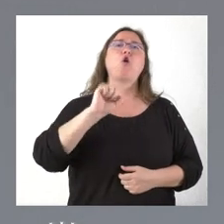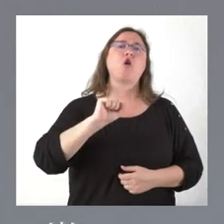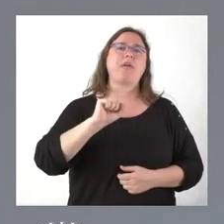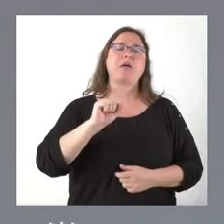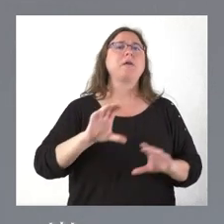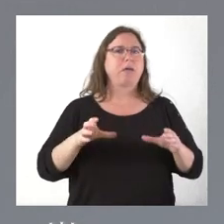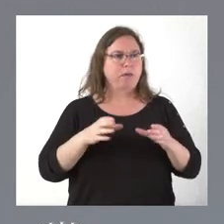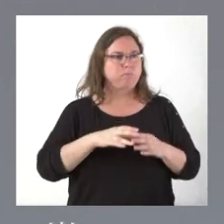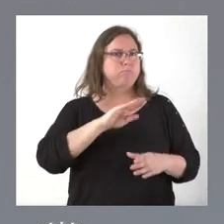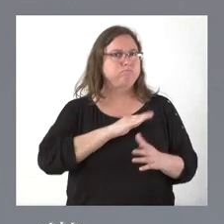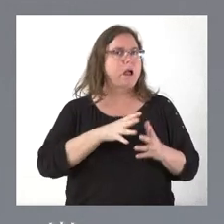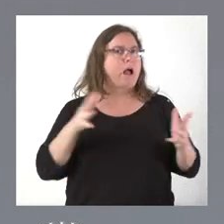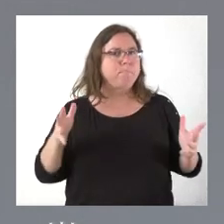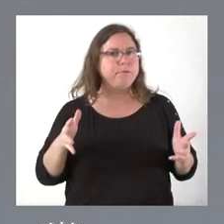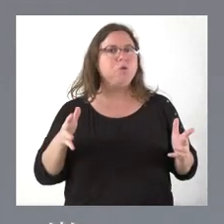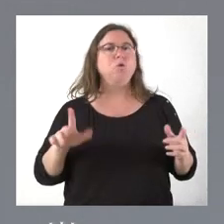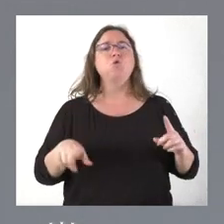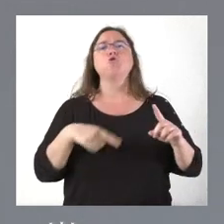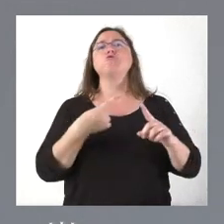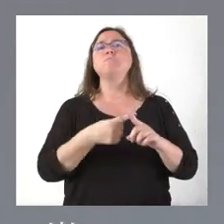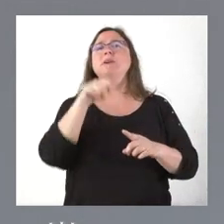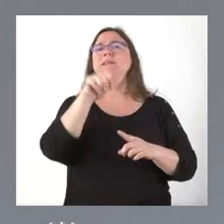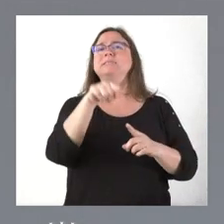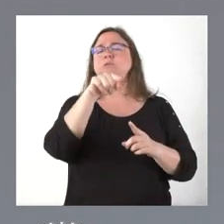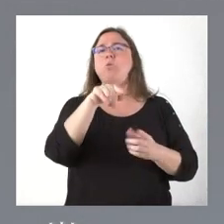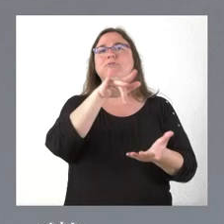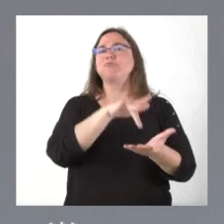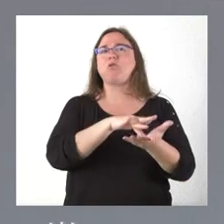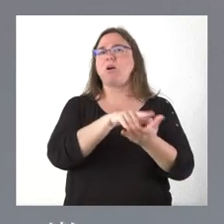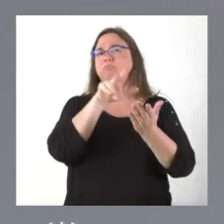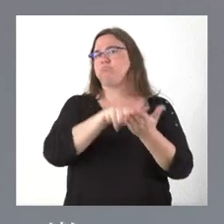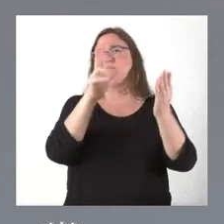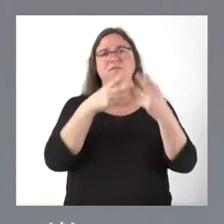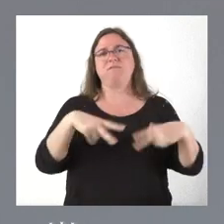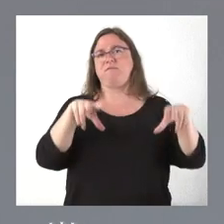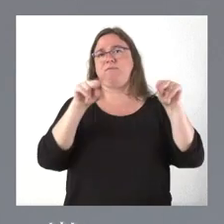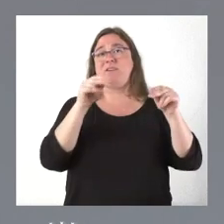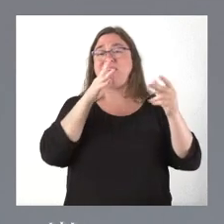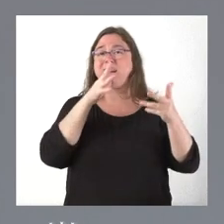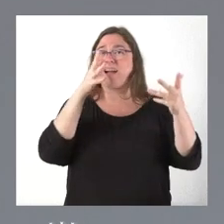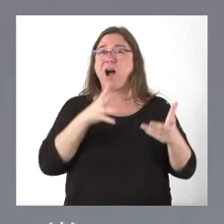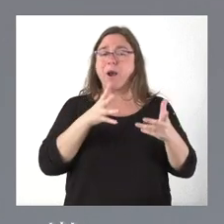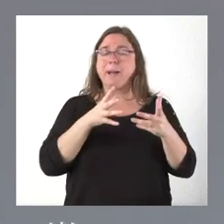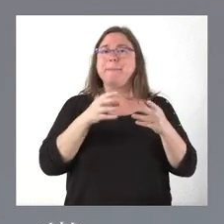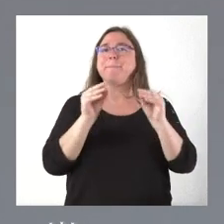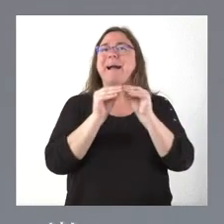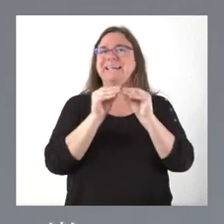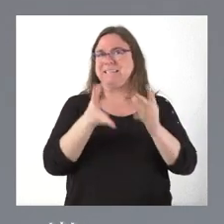amplio, es un equipo amplio y esa edición también está acabada y está ya, en este momento está maquetándose.